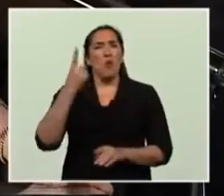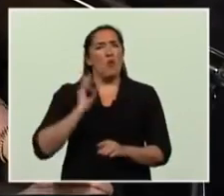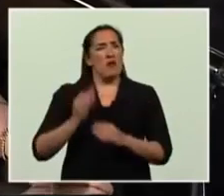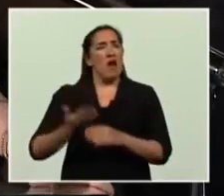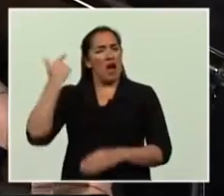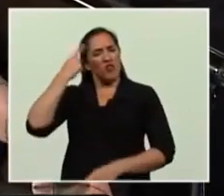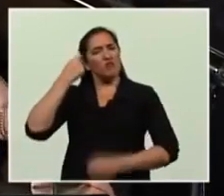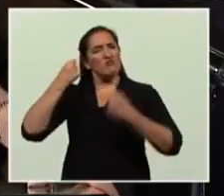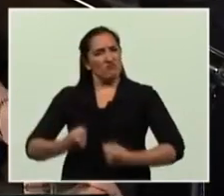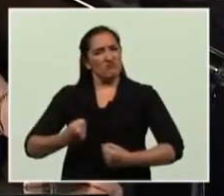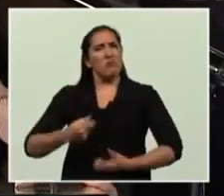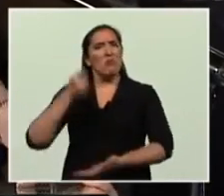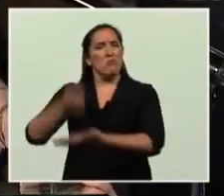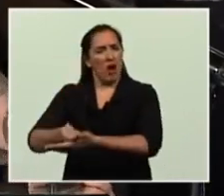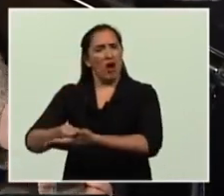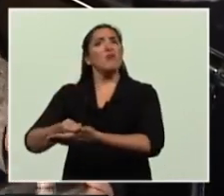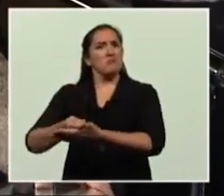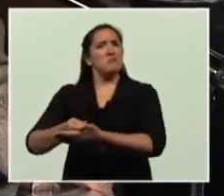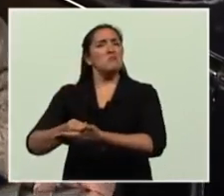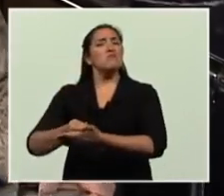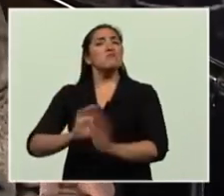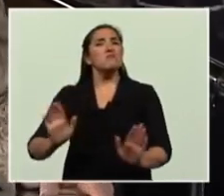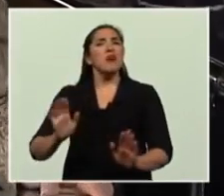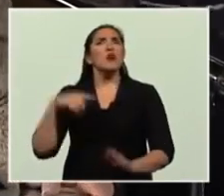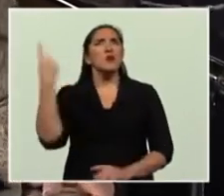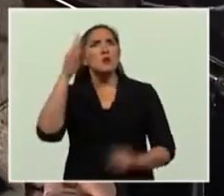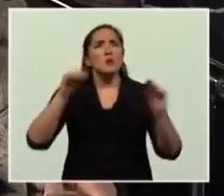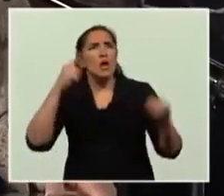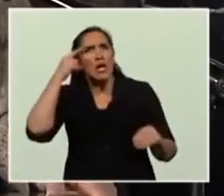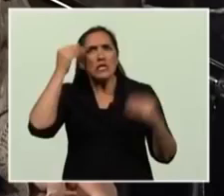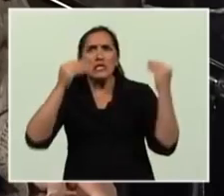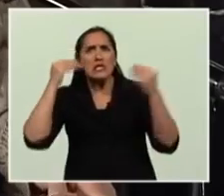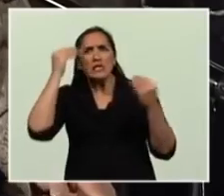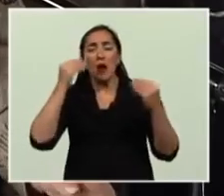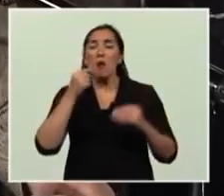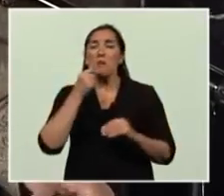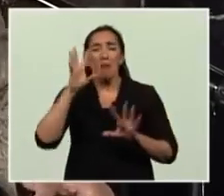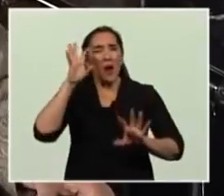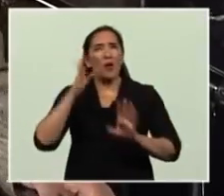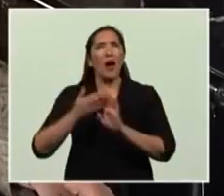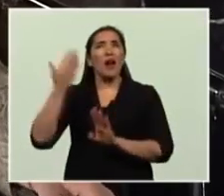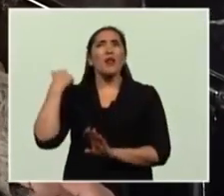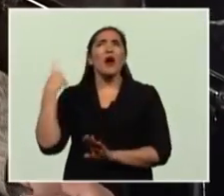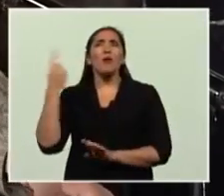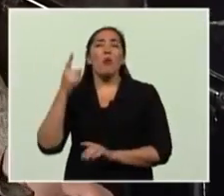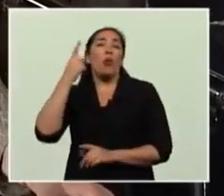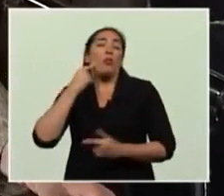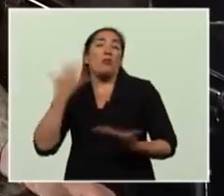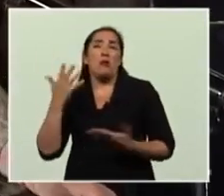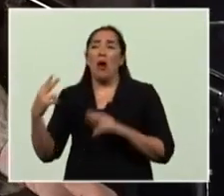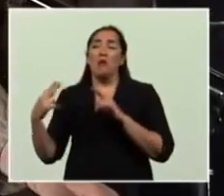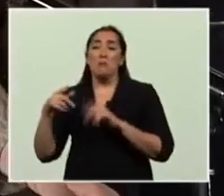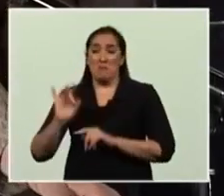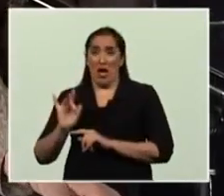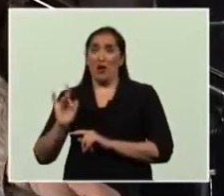preguntaron qué iba a pasar al otro día, creo que eso me lo preguntaron un miércoles, qué iba a pasar mañana, mañana